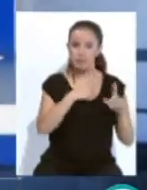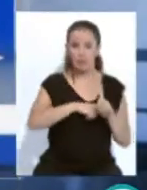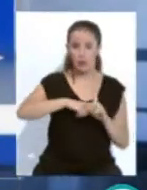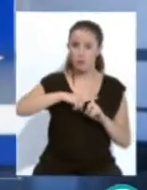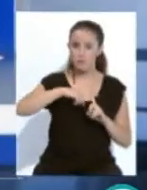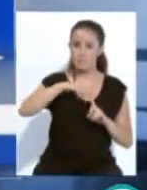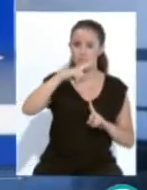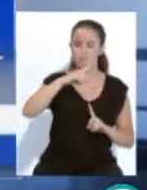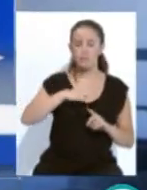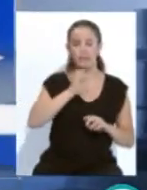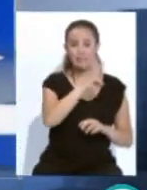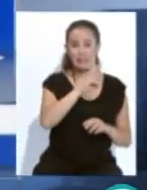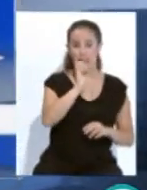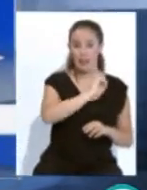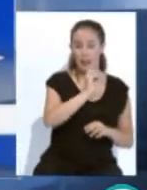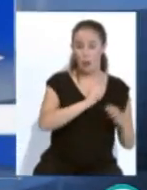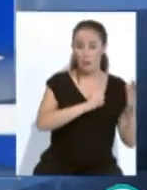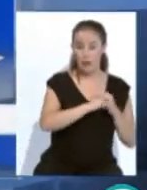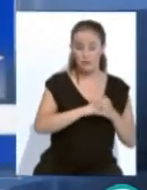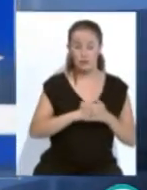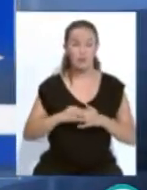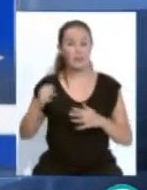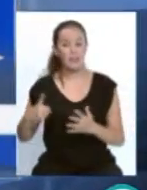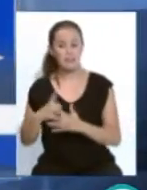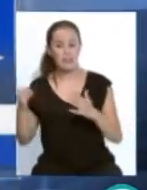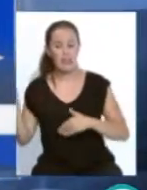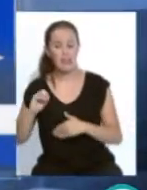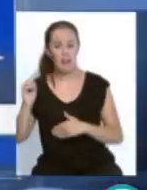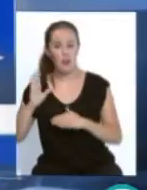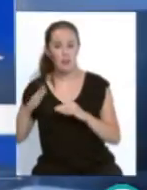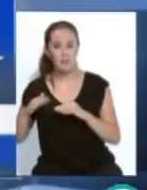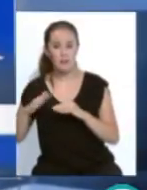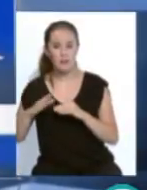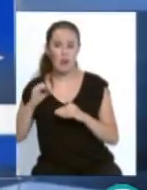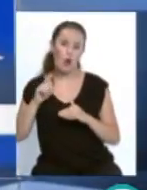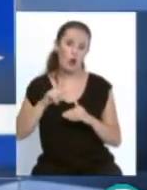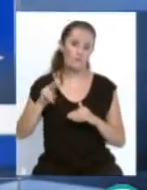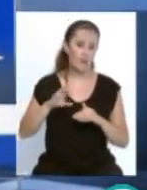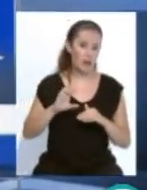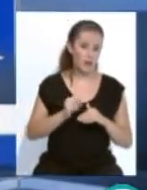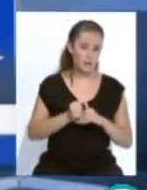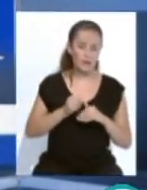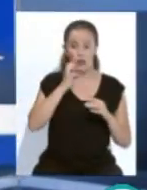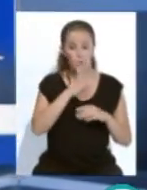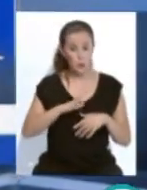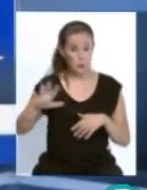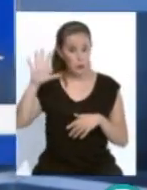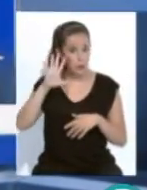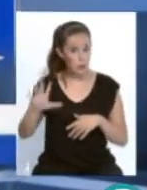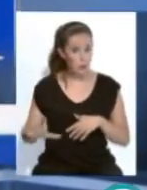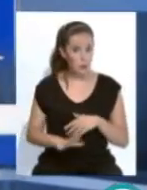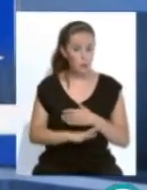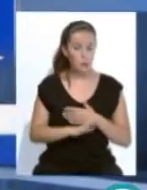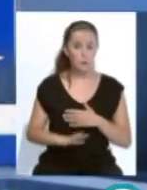ascenso. Entre los 33 grados de máxima y los 16 grados de mínima, dolvera. Los vientos soplarán del suroeste